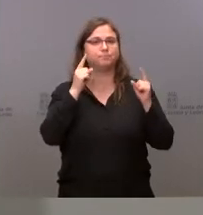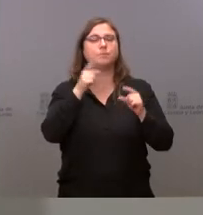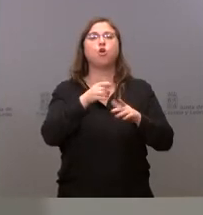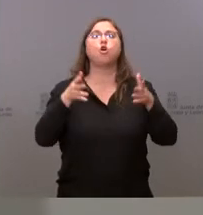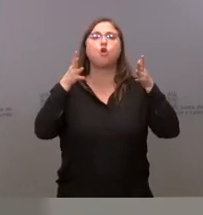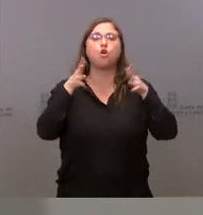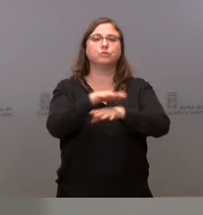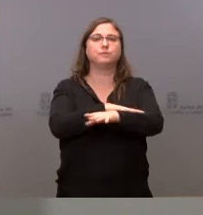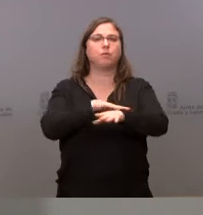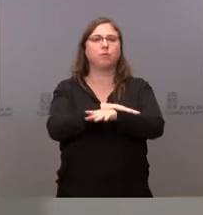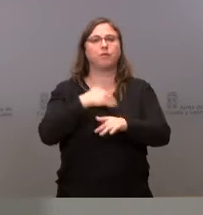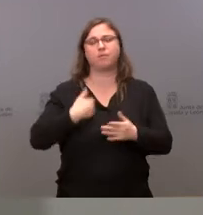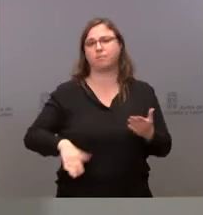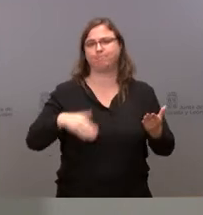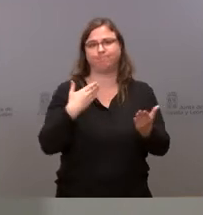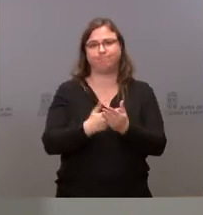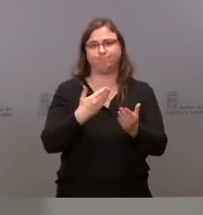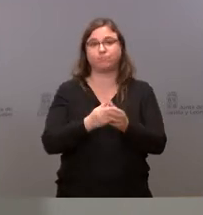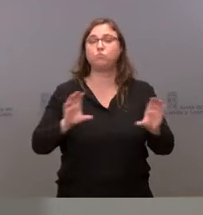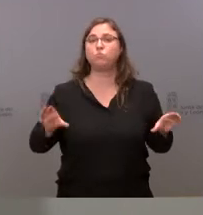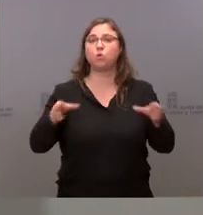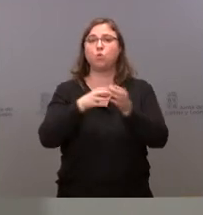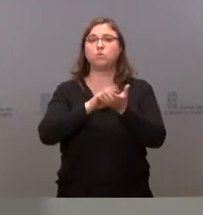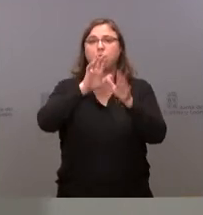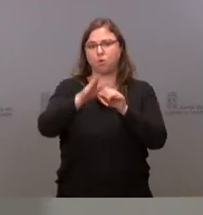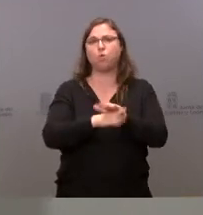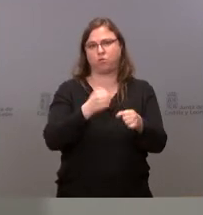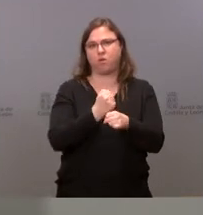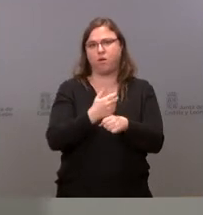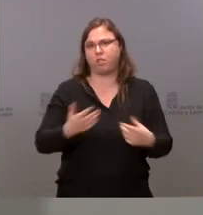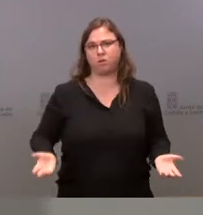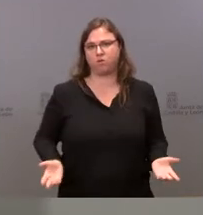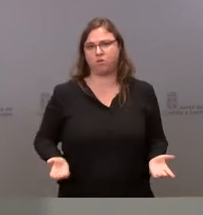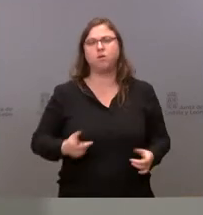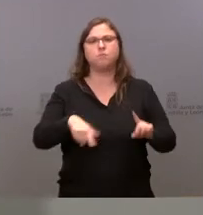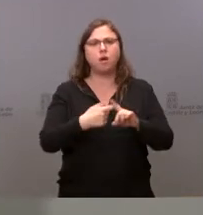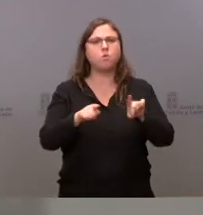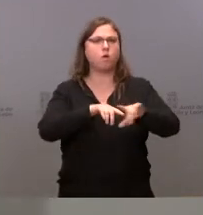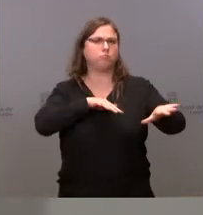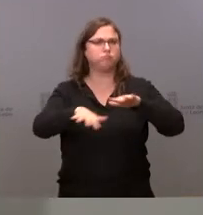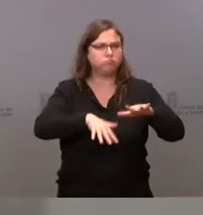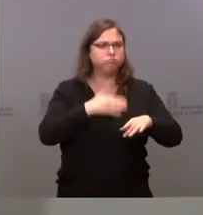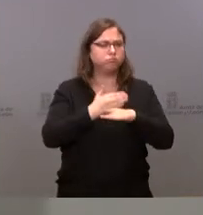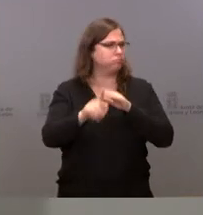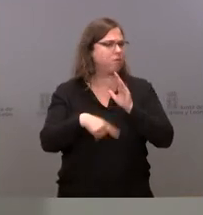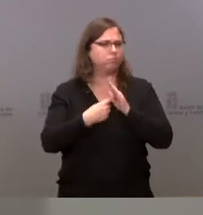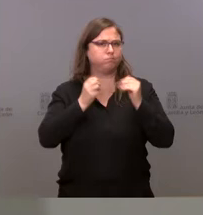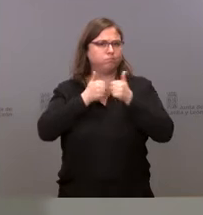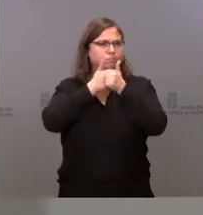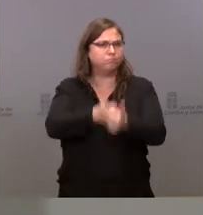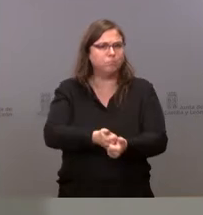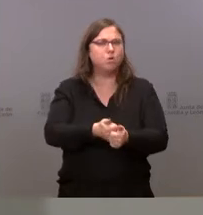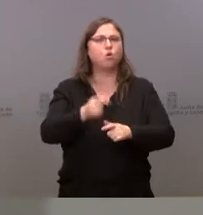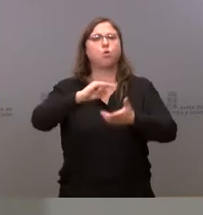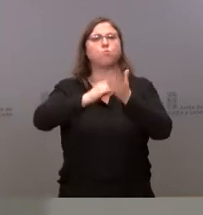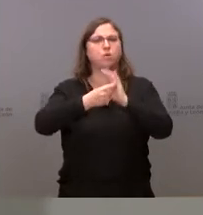Gobierno tenemos la demostración de que la Junta de Castilla y León sigue trabajando, sigue en plena actividad, sigue en plena tarea, con muchos